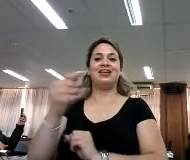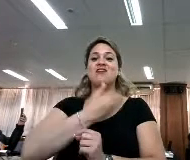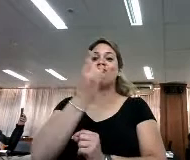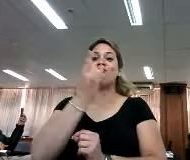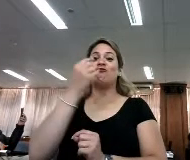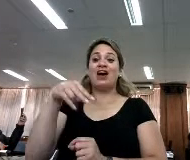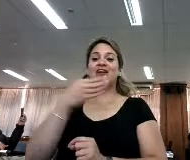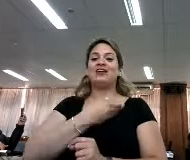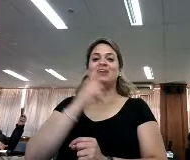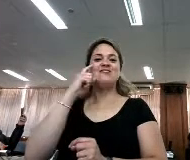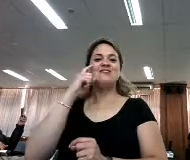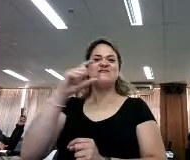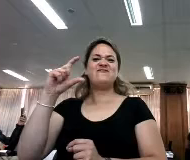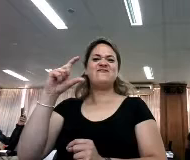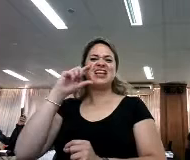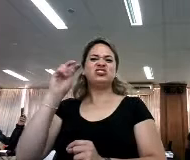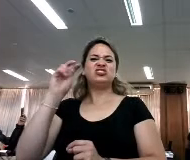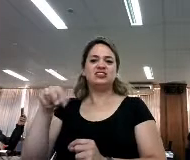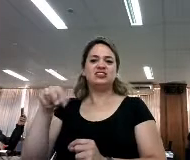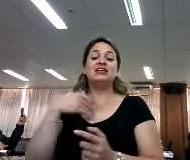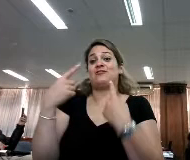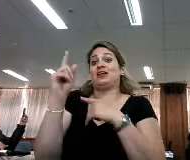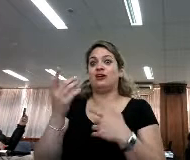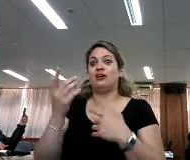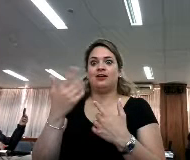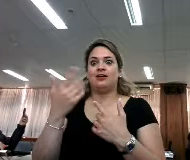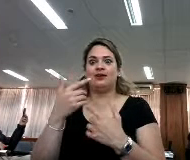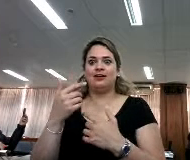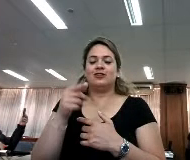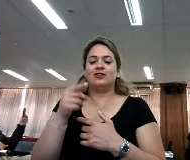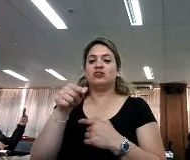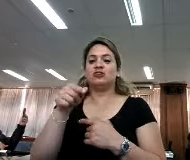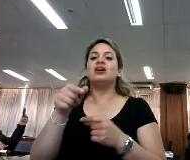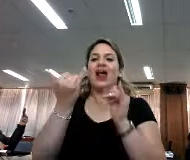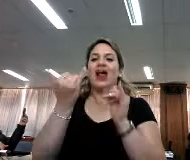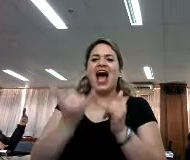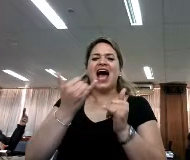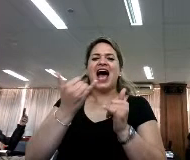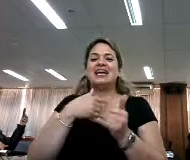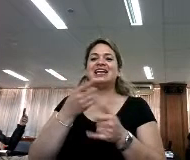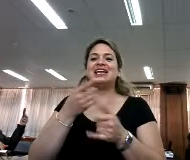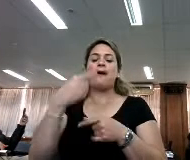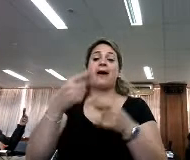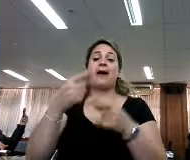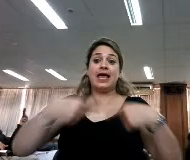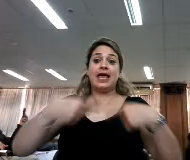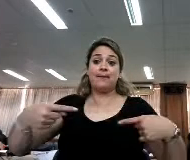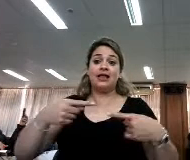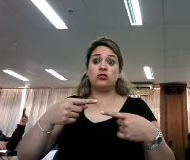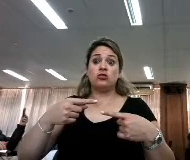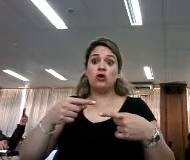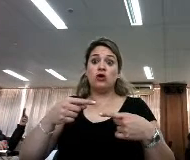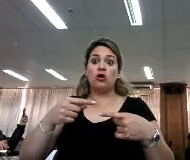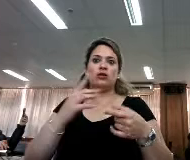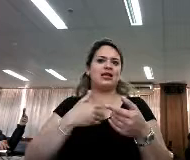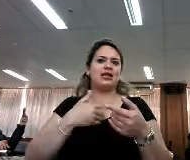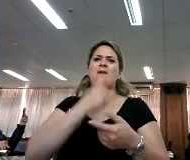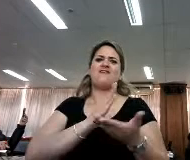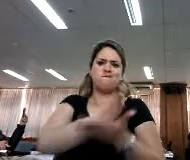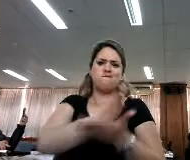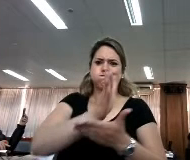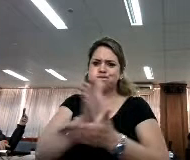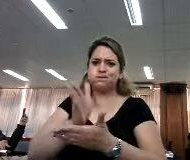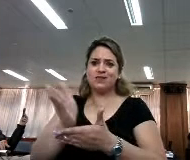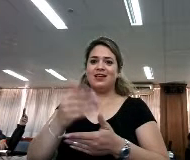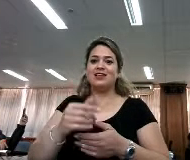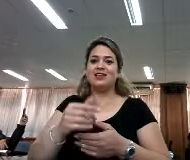existía antes, 1930 aproximadamente comenzó a existir y existe ahora, solamente que ahora las herramientas de fanfiction son mucho más grandes y permiten